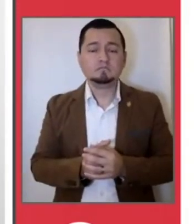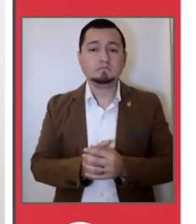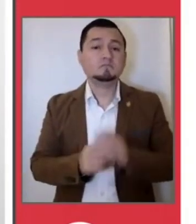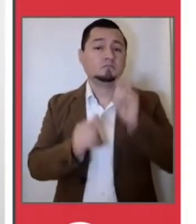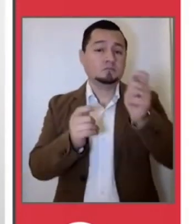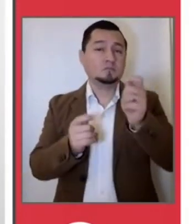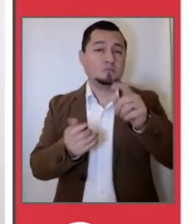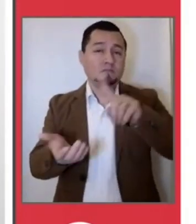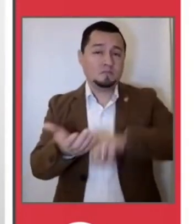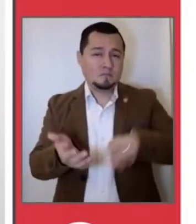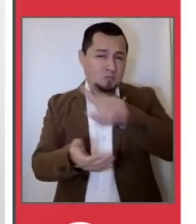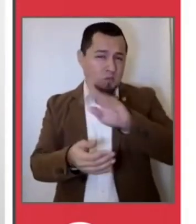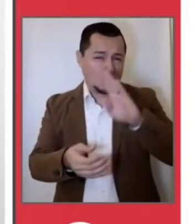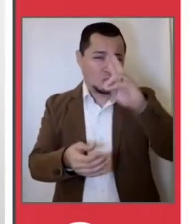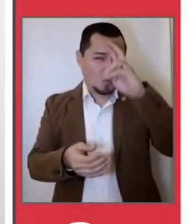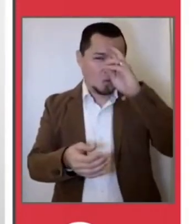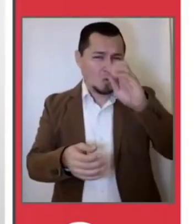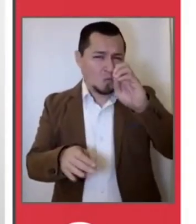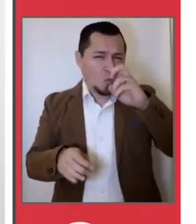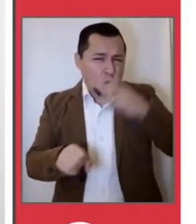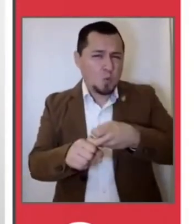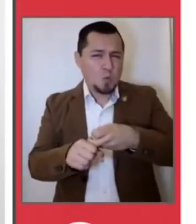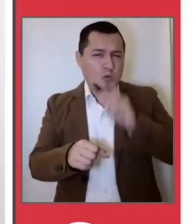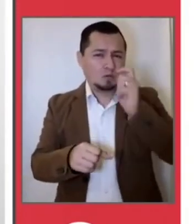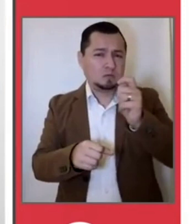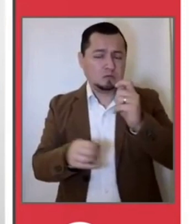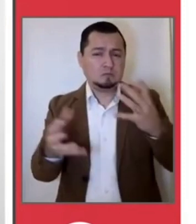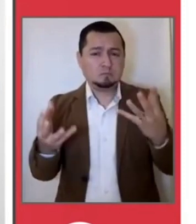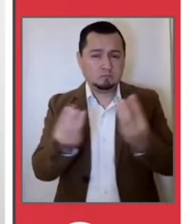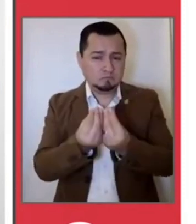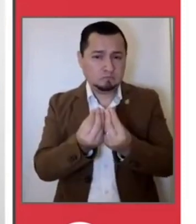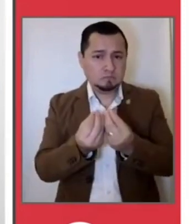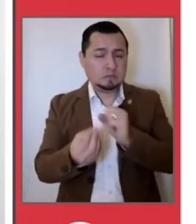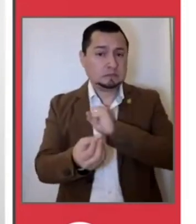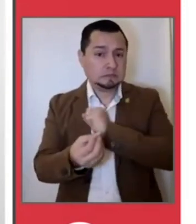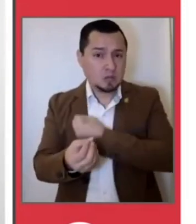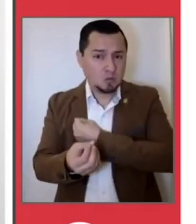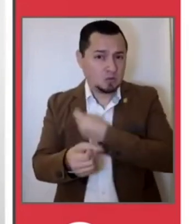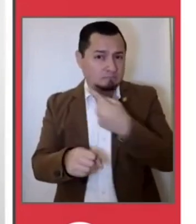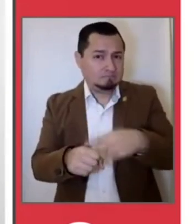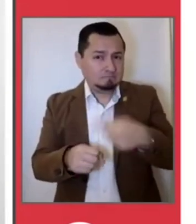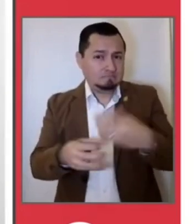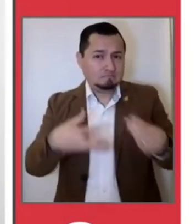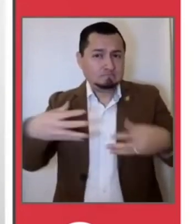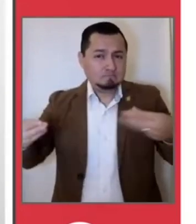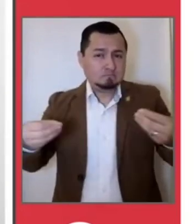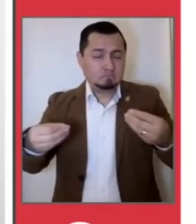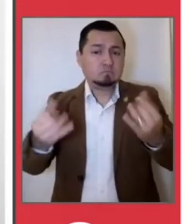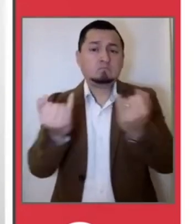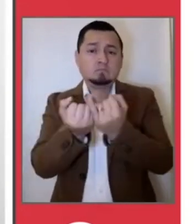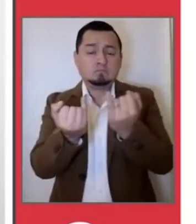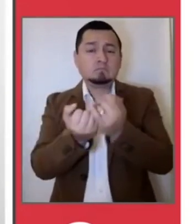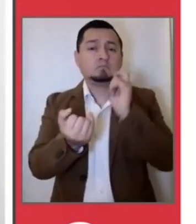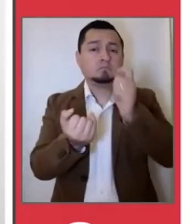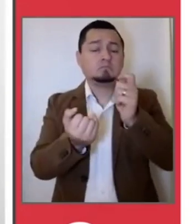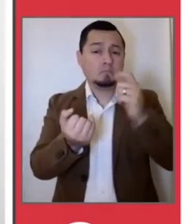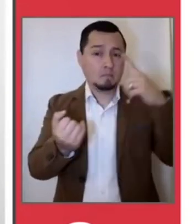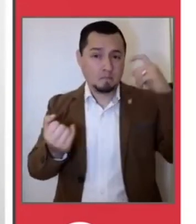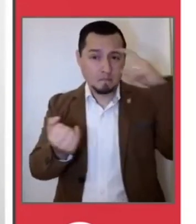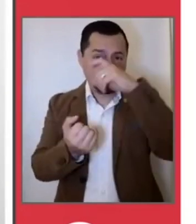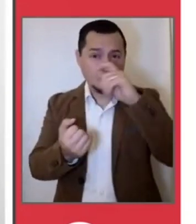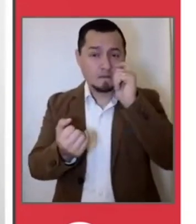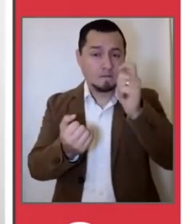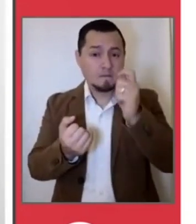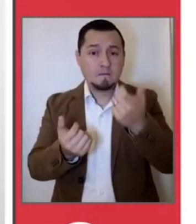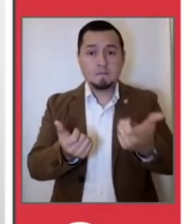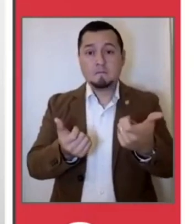estamos en un momento duro en el terreno de la salud pública, pero sin duda también enfrentamos una circunstancia difícil en el